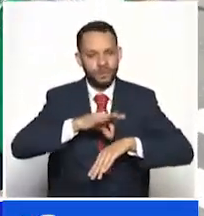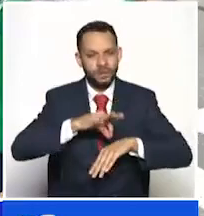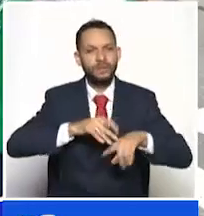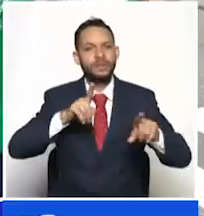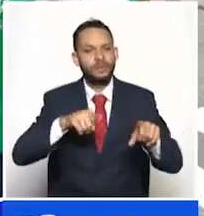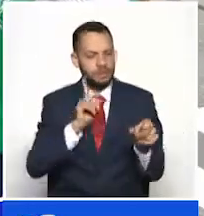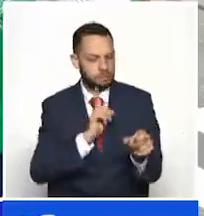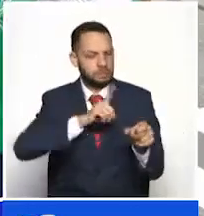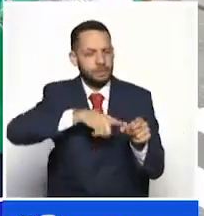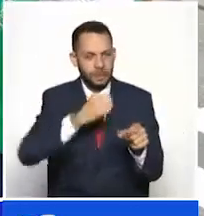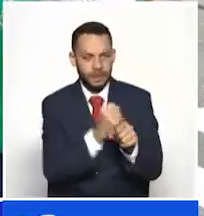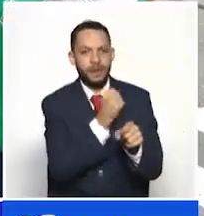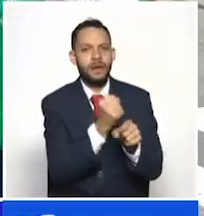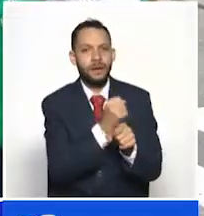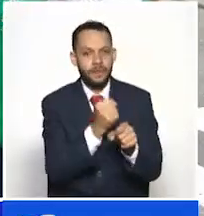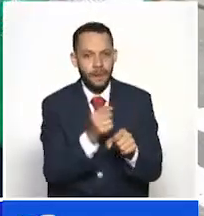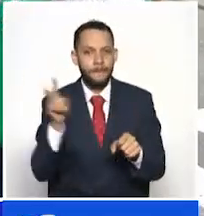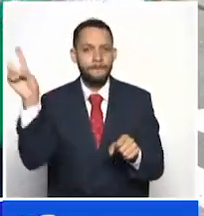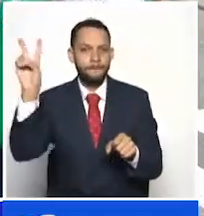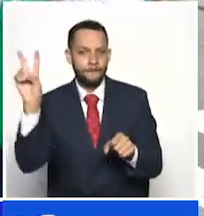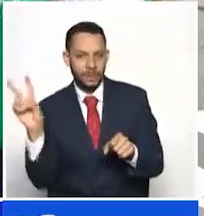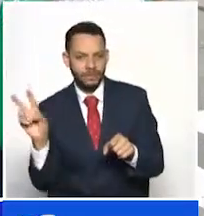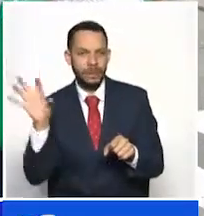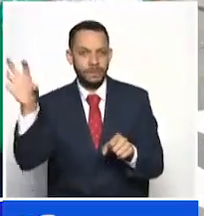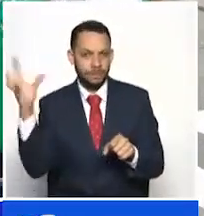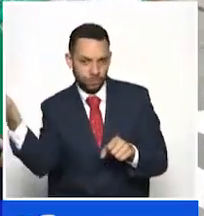trabaja con población venezolana migrante.